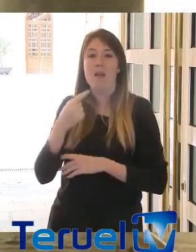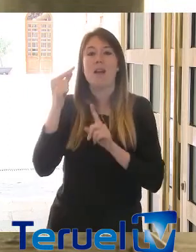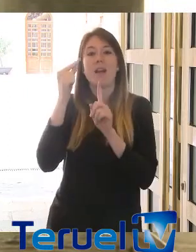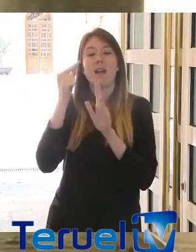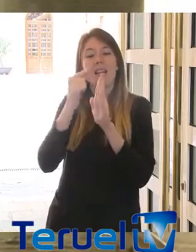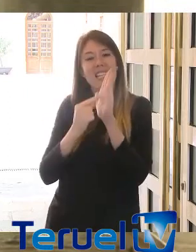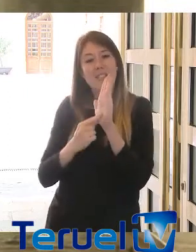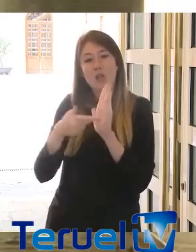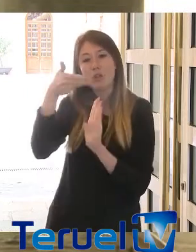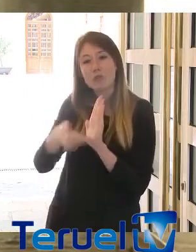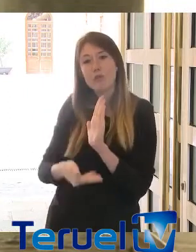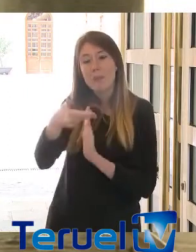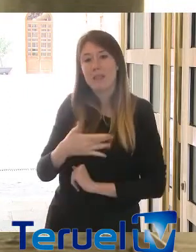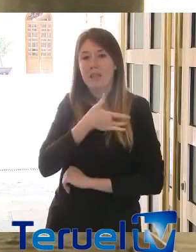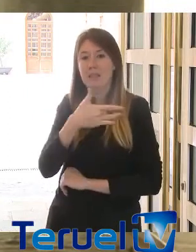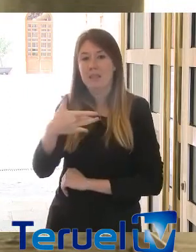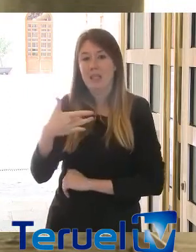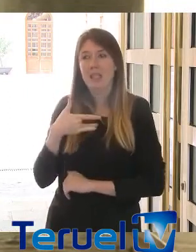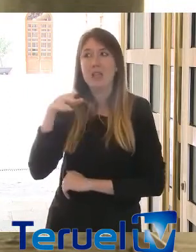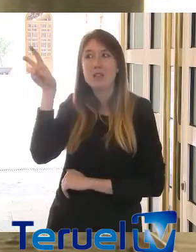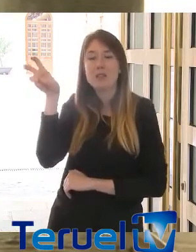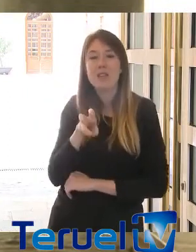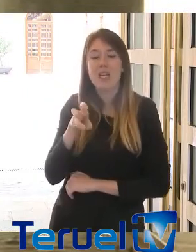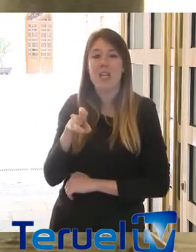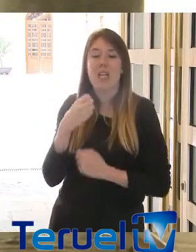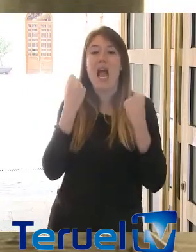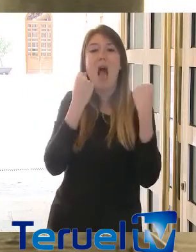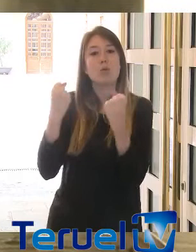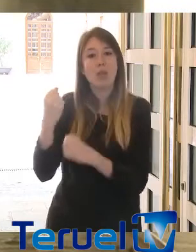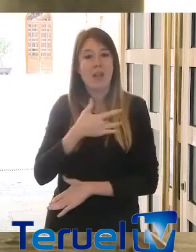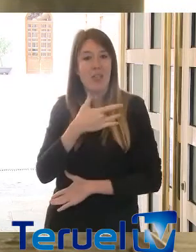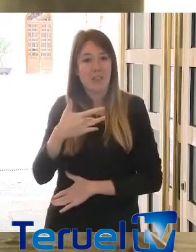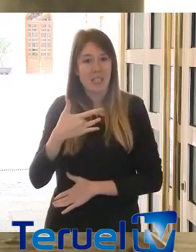fundamentalmente sanitarios provenientes de la autoridad sanitaria,